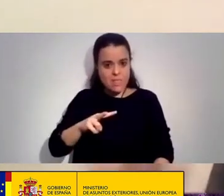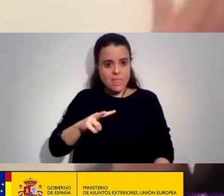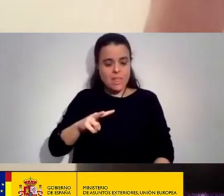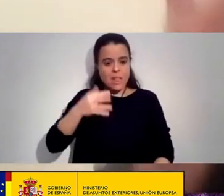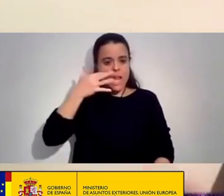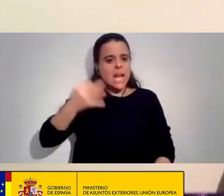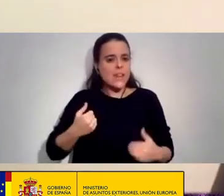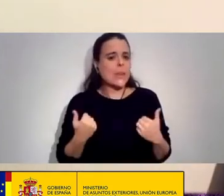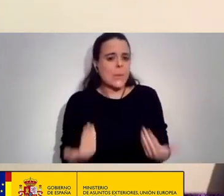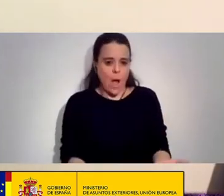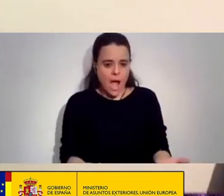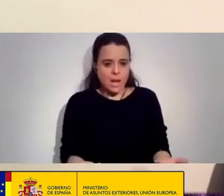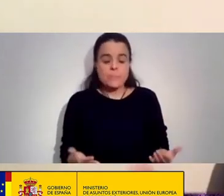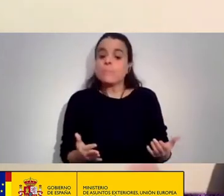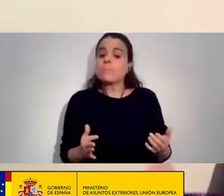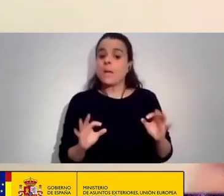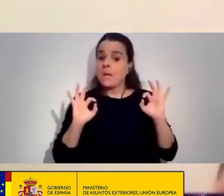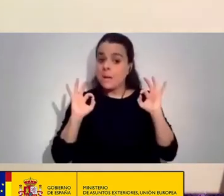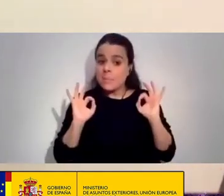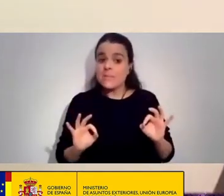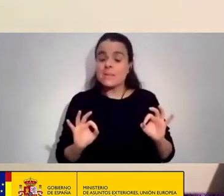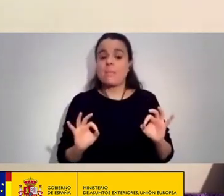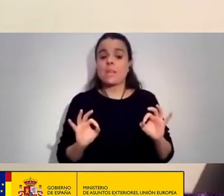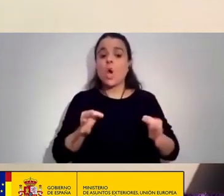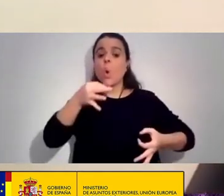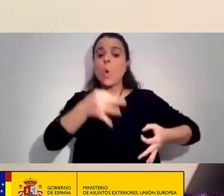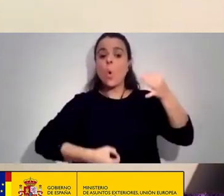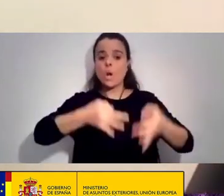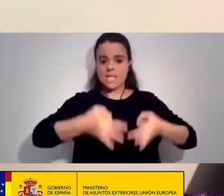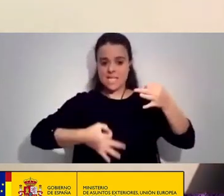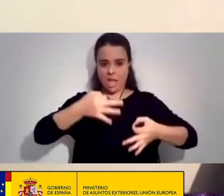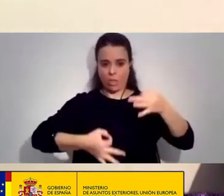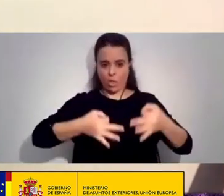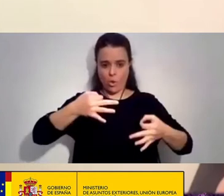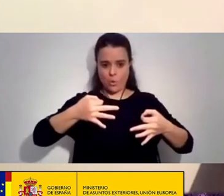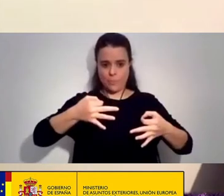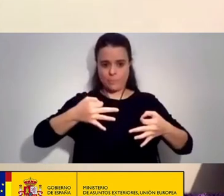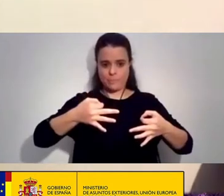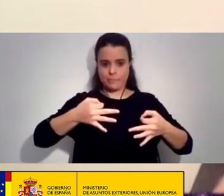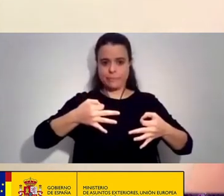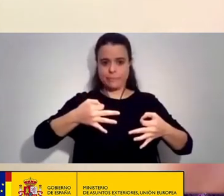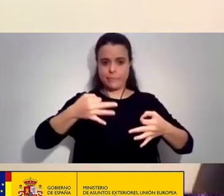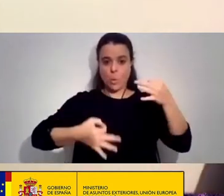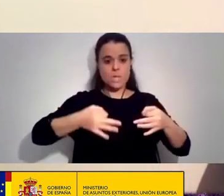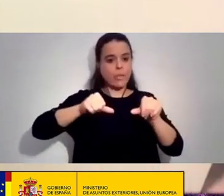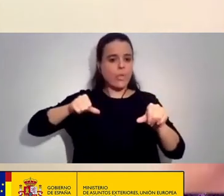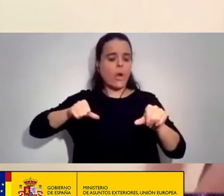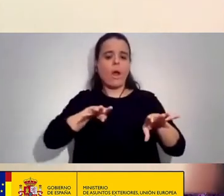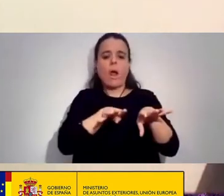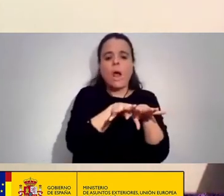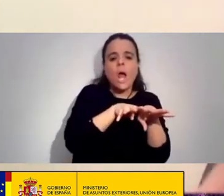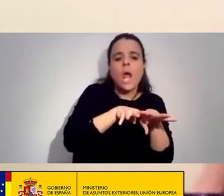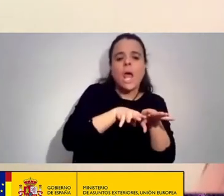que Precisamente la jurisdicción Que había estado Criticando a dictadores De